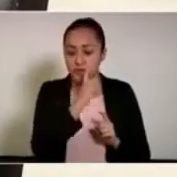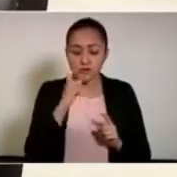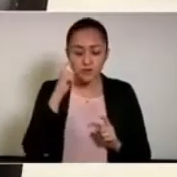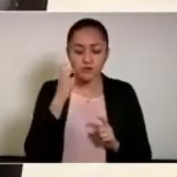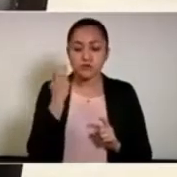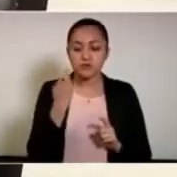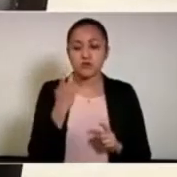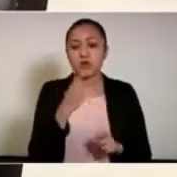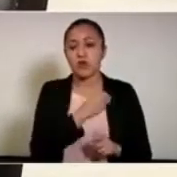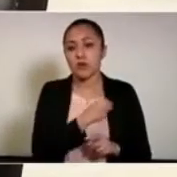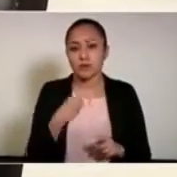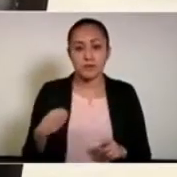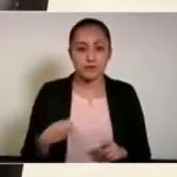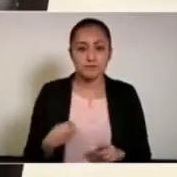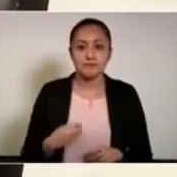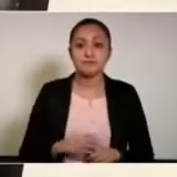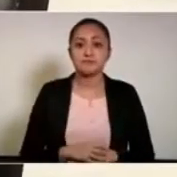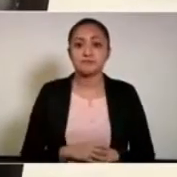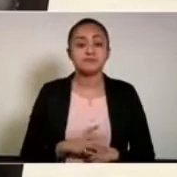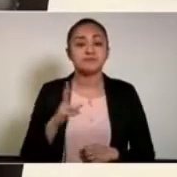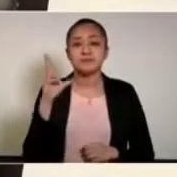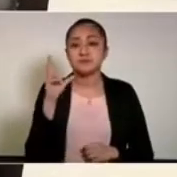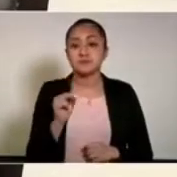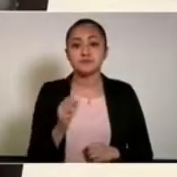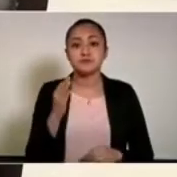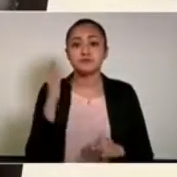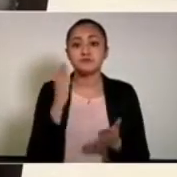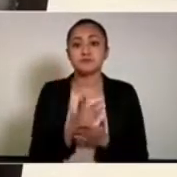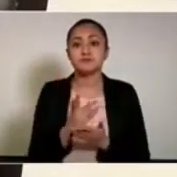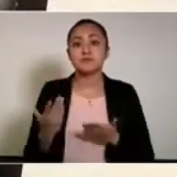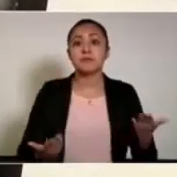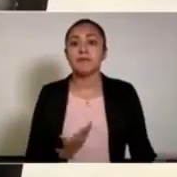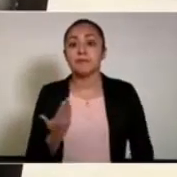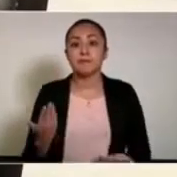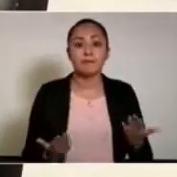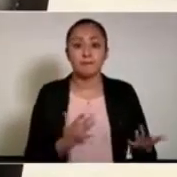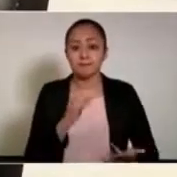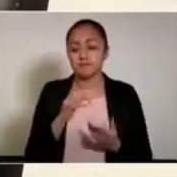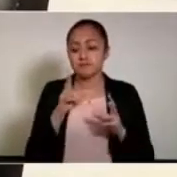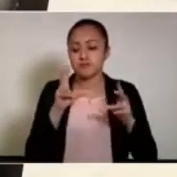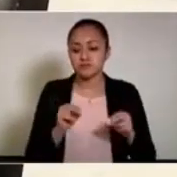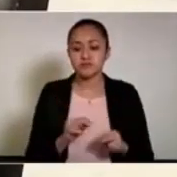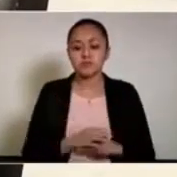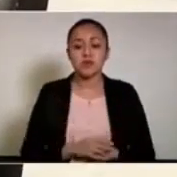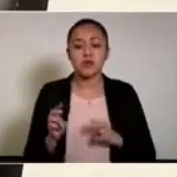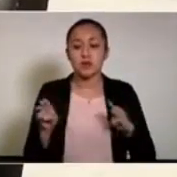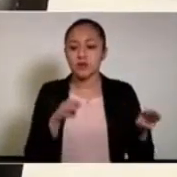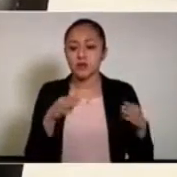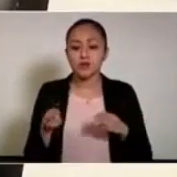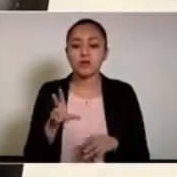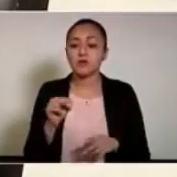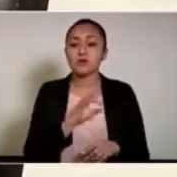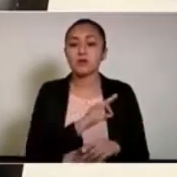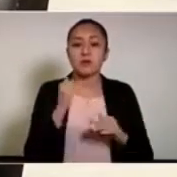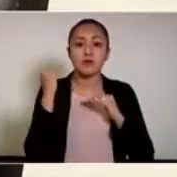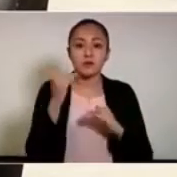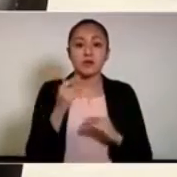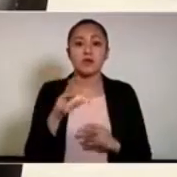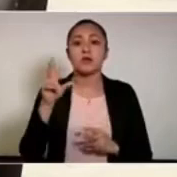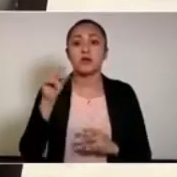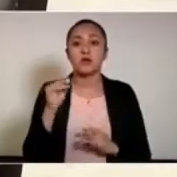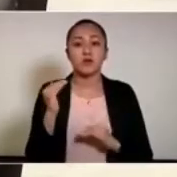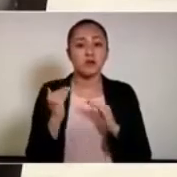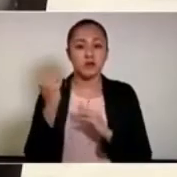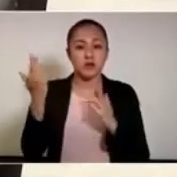son obligatorios. No está permitida la pista de baile. La música no podrá pasar los